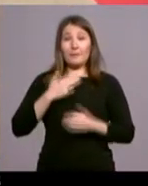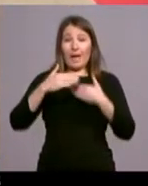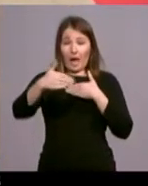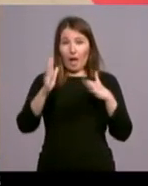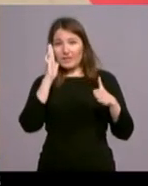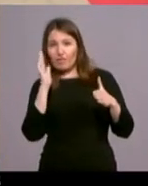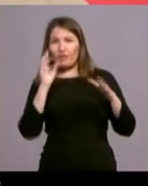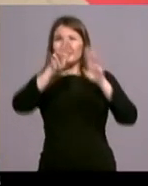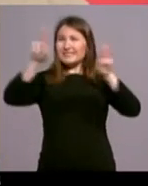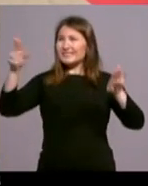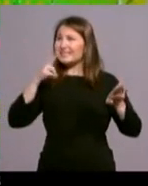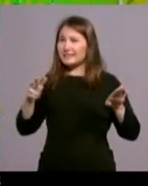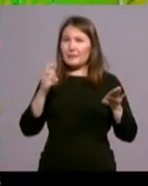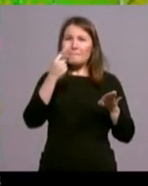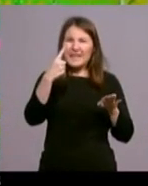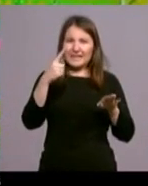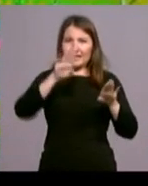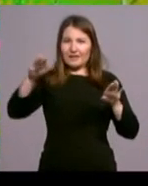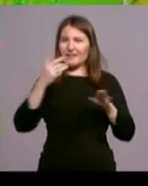-its con mensajes de amor en diferentes idiomas.